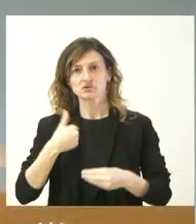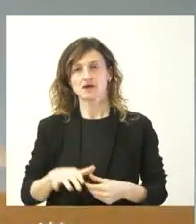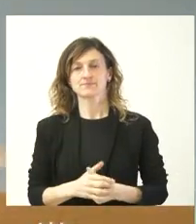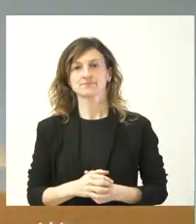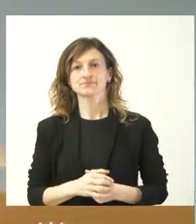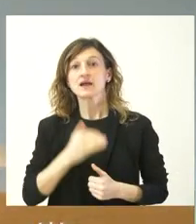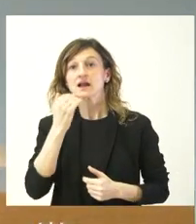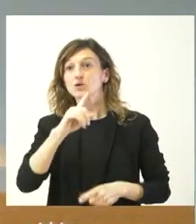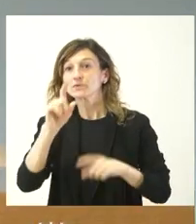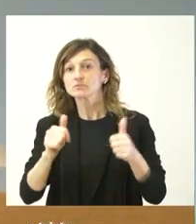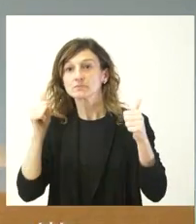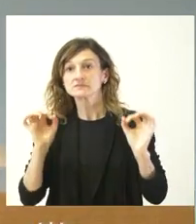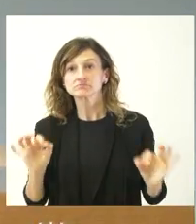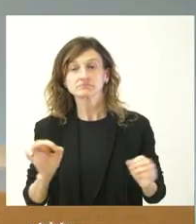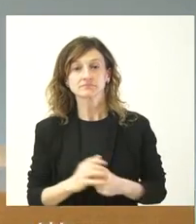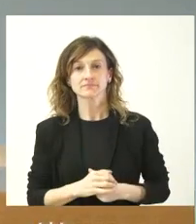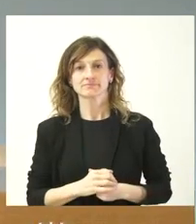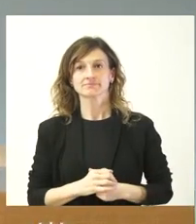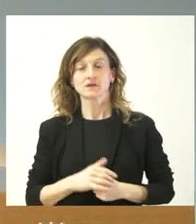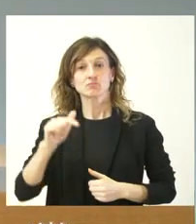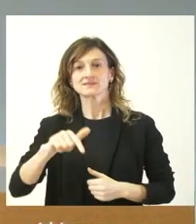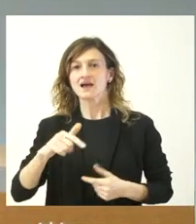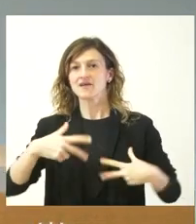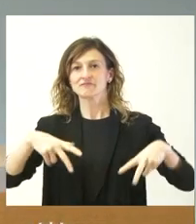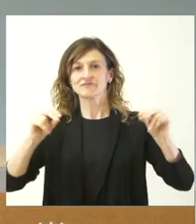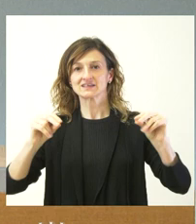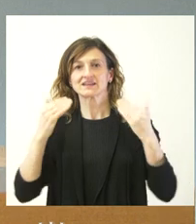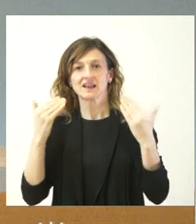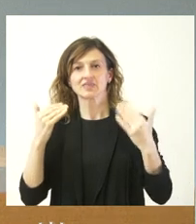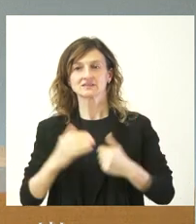¿Alguna pregunta más? Pues aquí terminamos. Gracias.